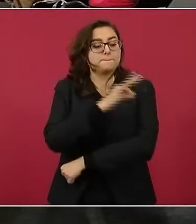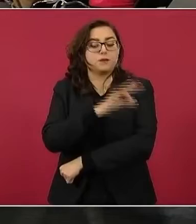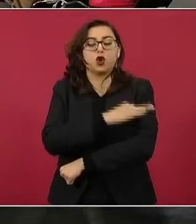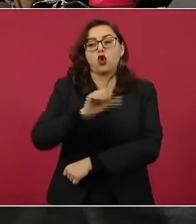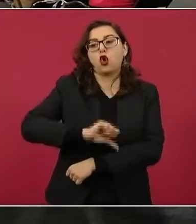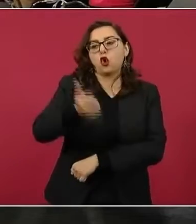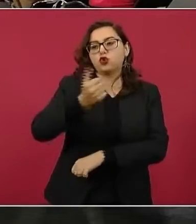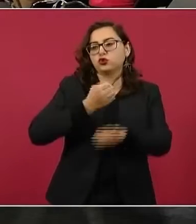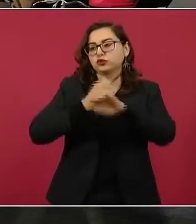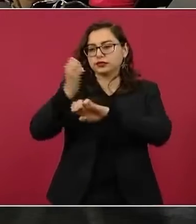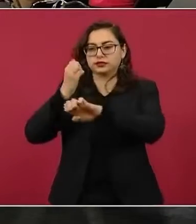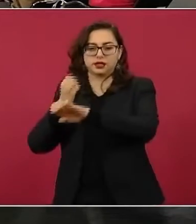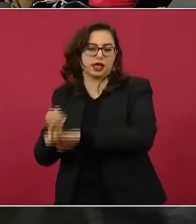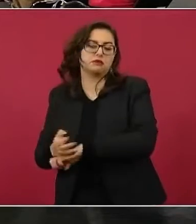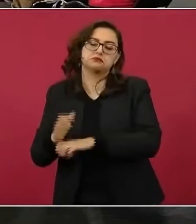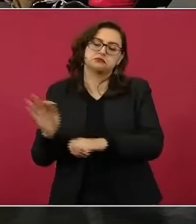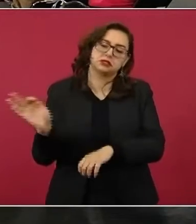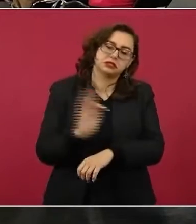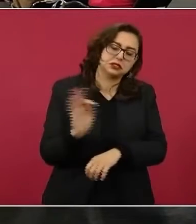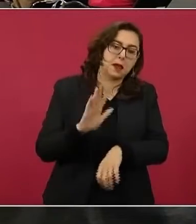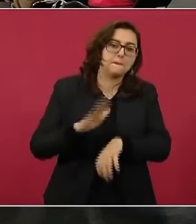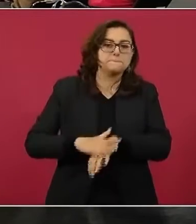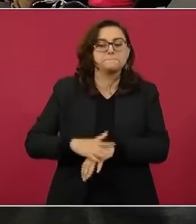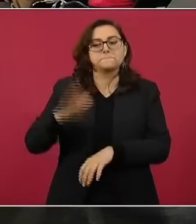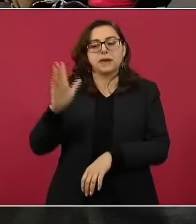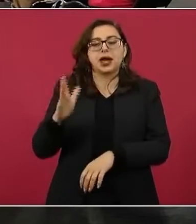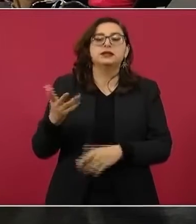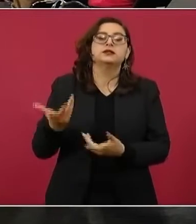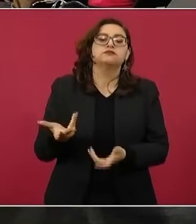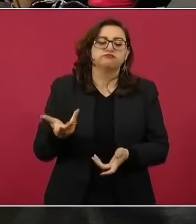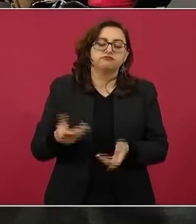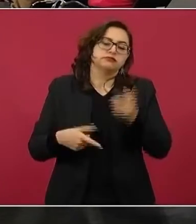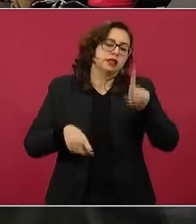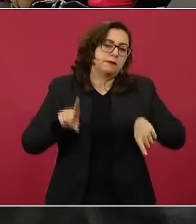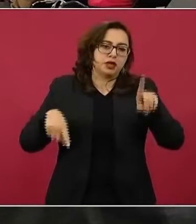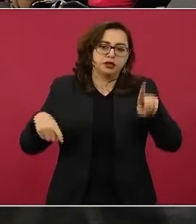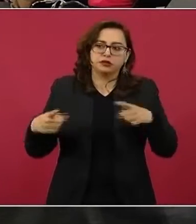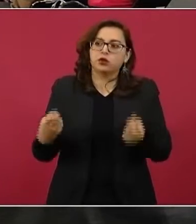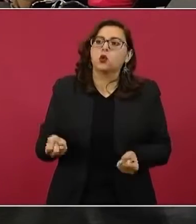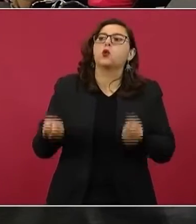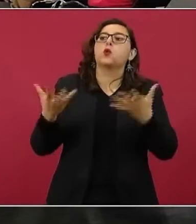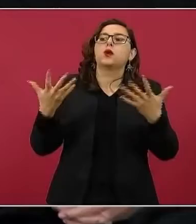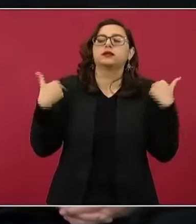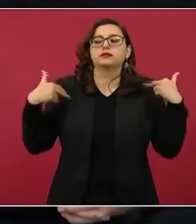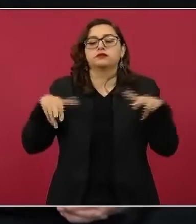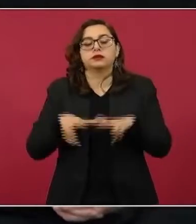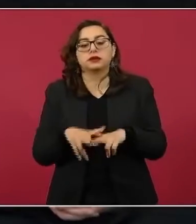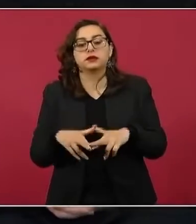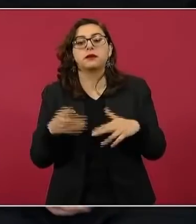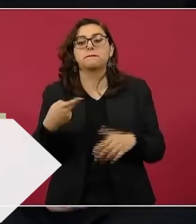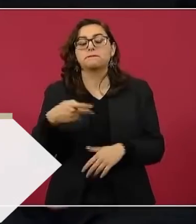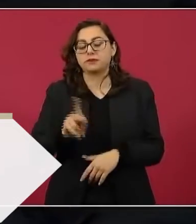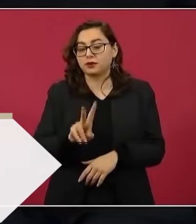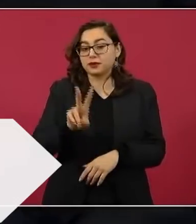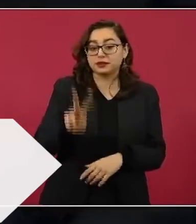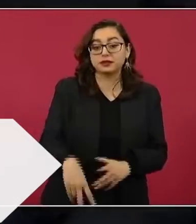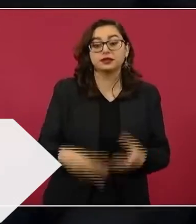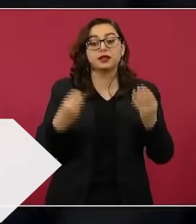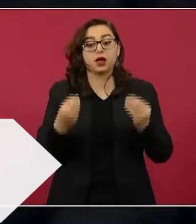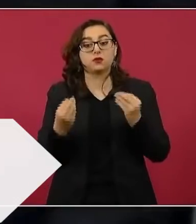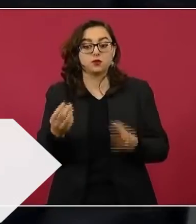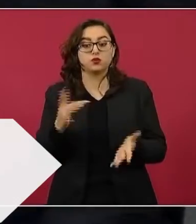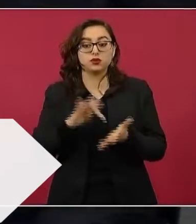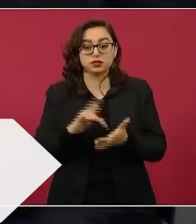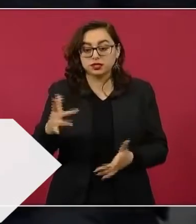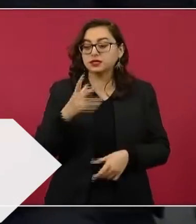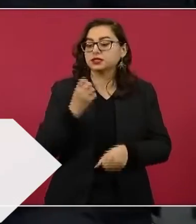días de acuerdo a la población, pero agradezco mucho a todas las secretarías y a todas las órdenes de gobierno que nos